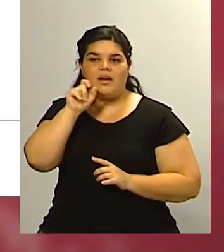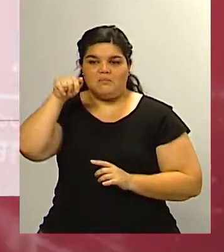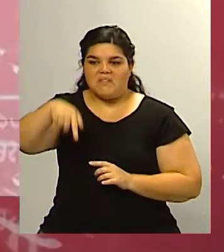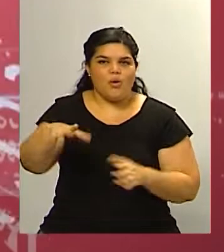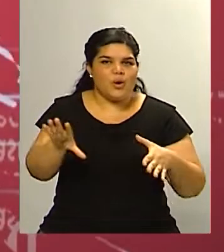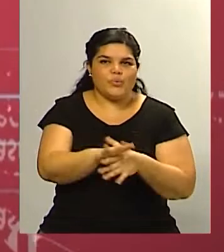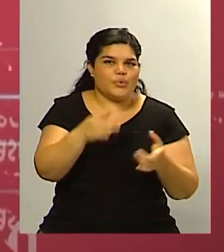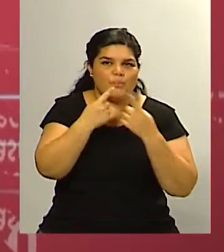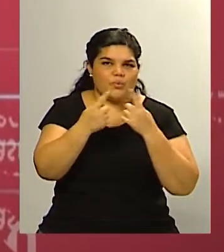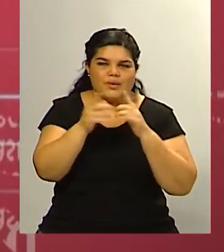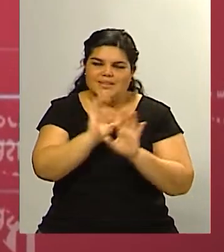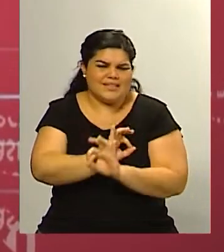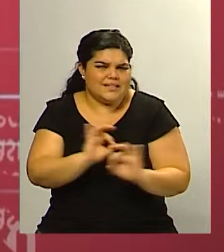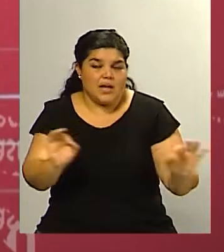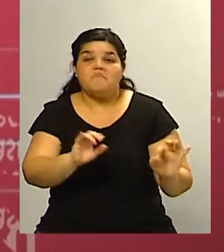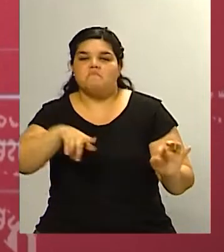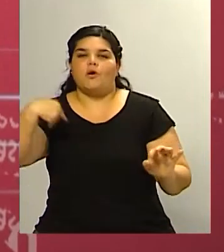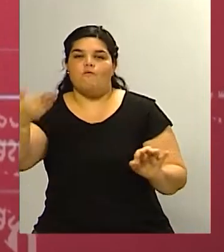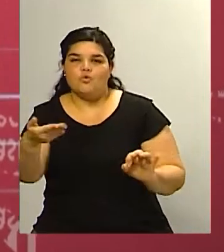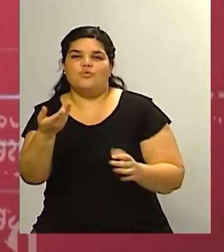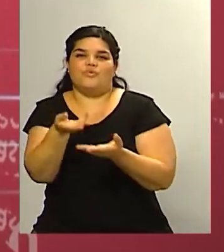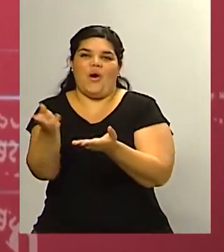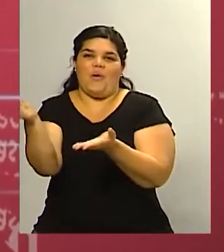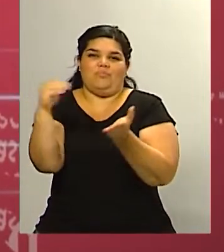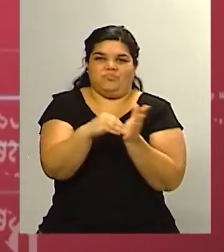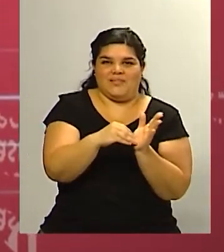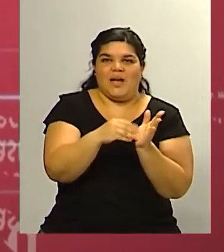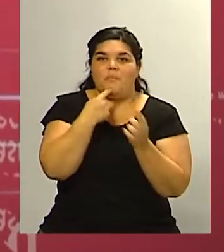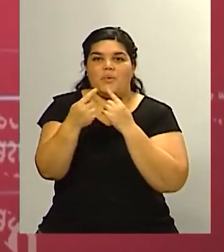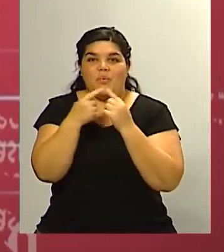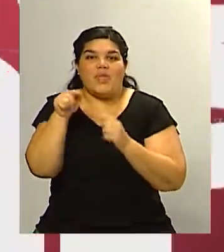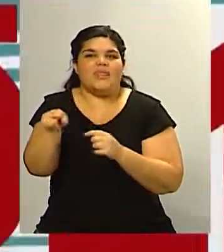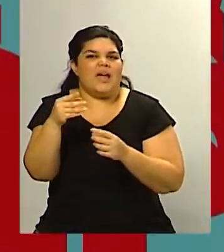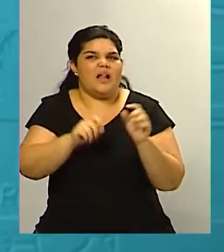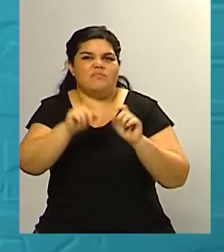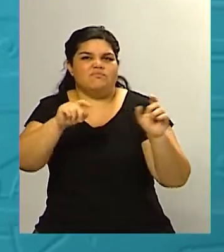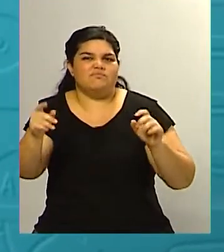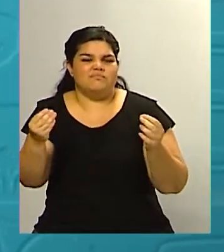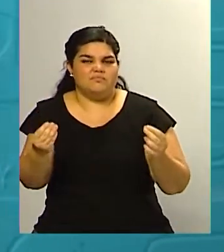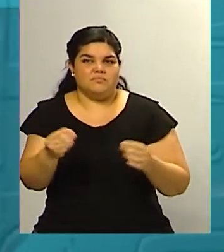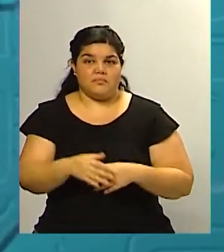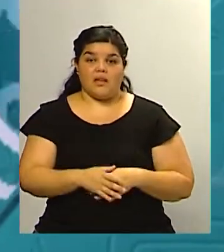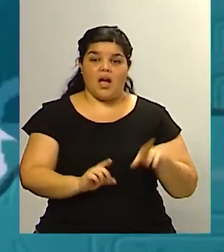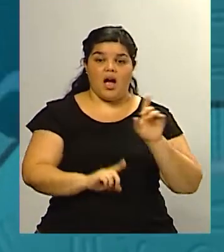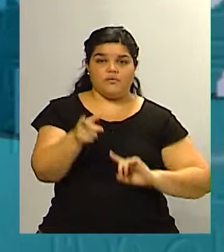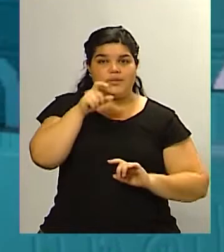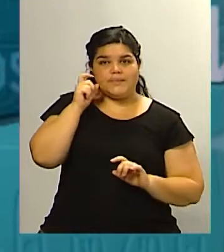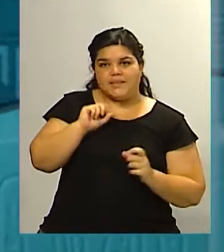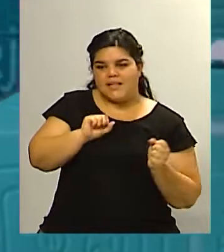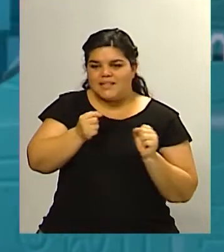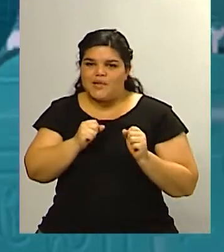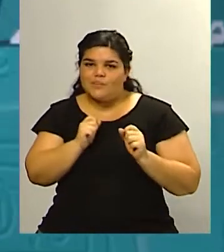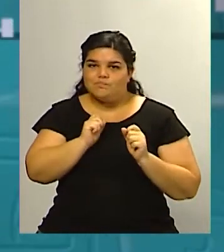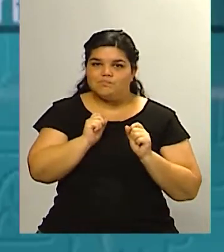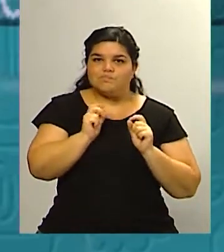podemos ir viendo que estos candidatos que de a poquito o muy tímidamente se lanzan van apareciendo